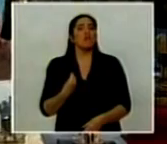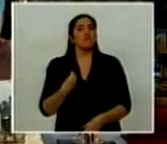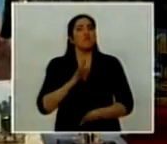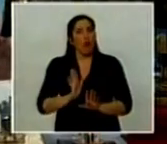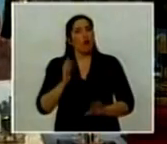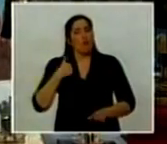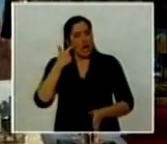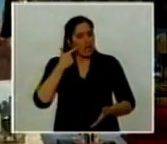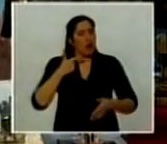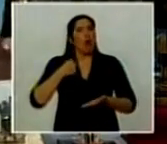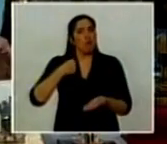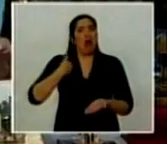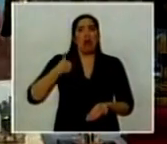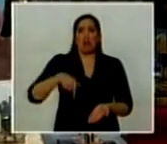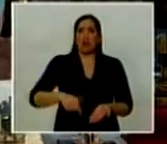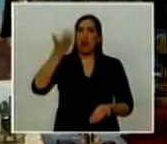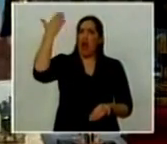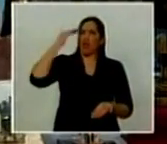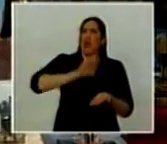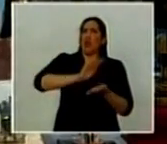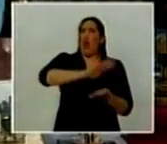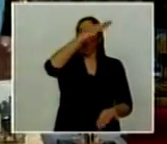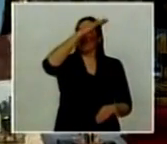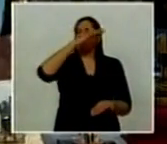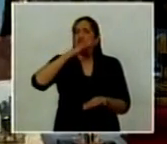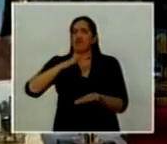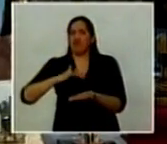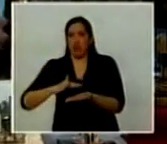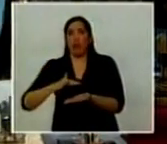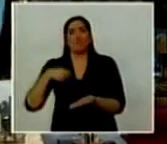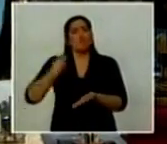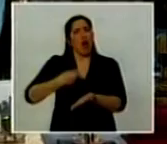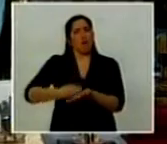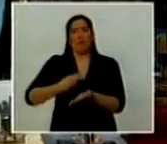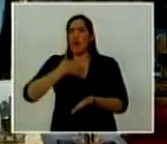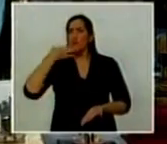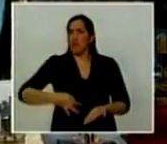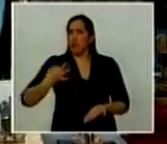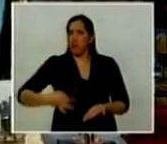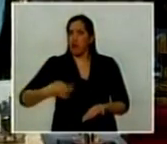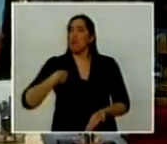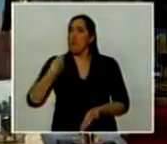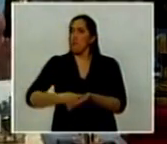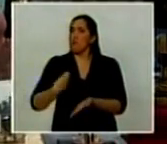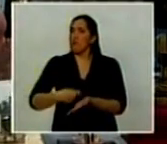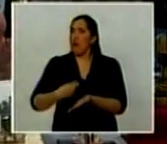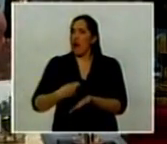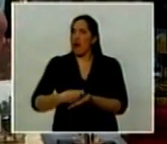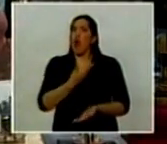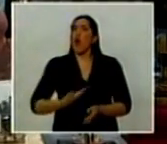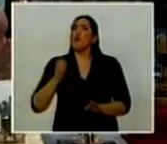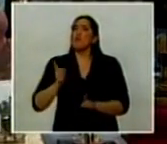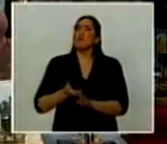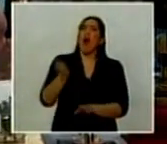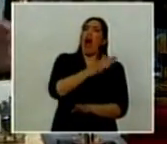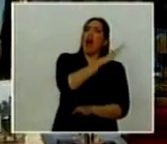hecho desendeudando el país como nunca lo ha hecho ningún otro gobierno y fundamentalmente pagando las deudas de todos los gobiernos